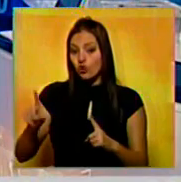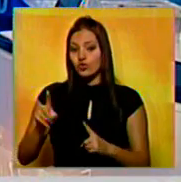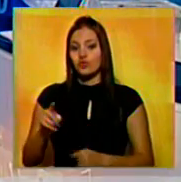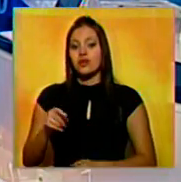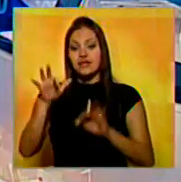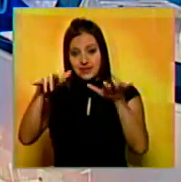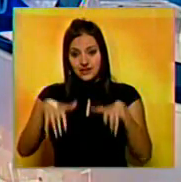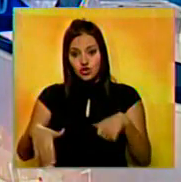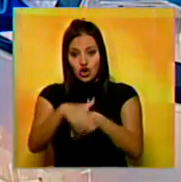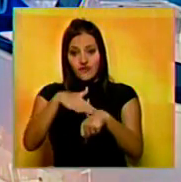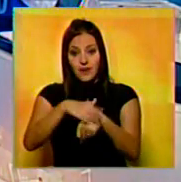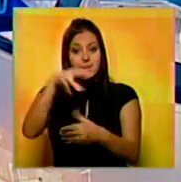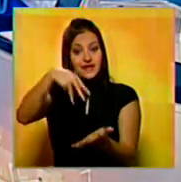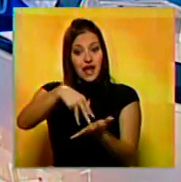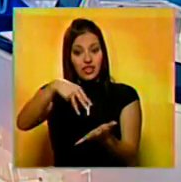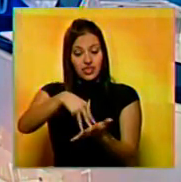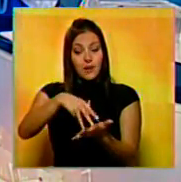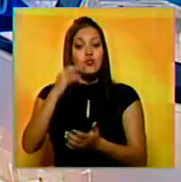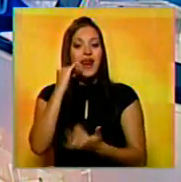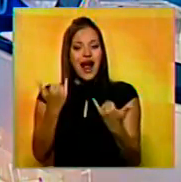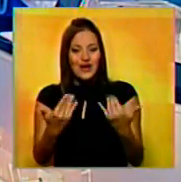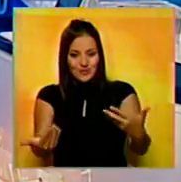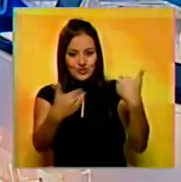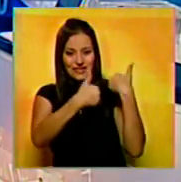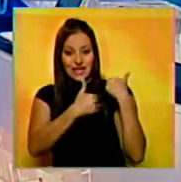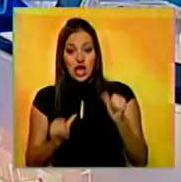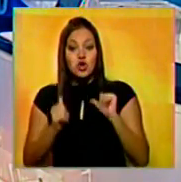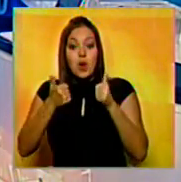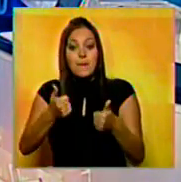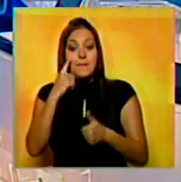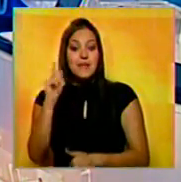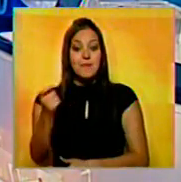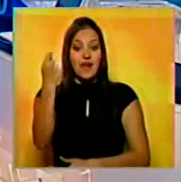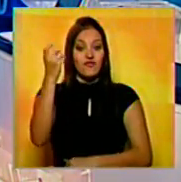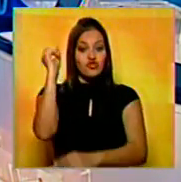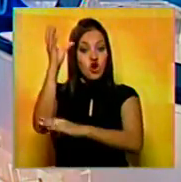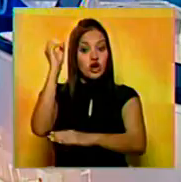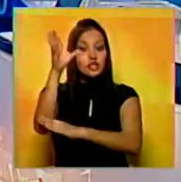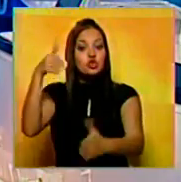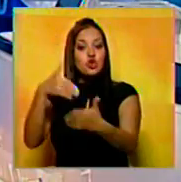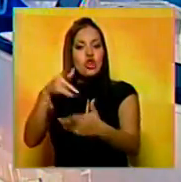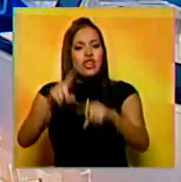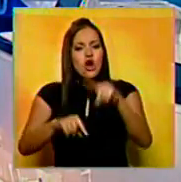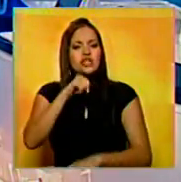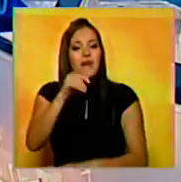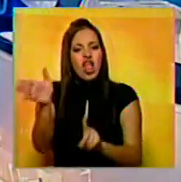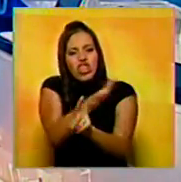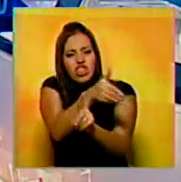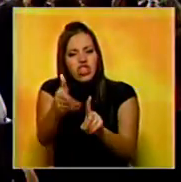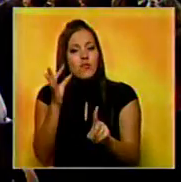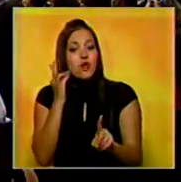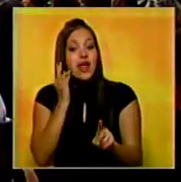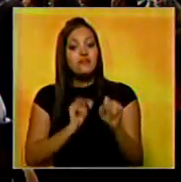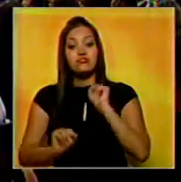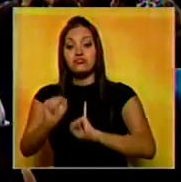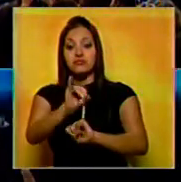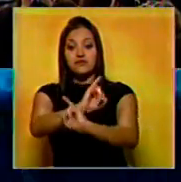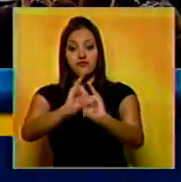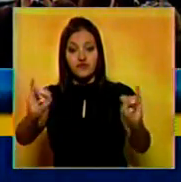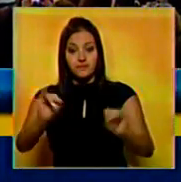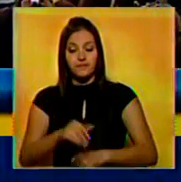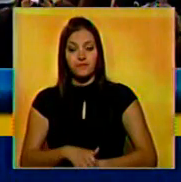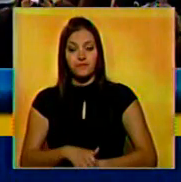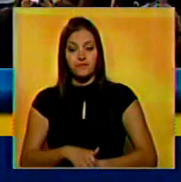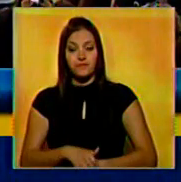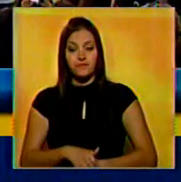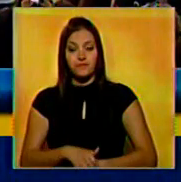La secretaria de gobierno del estado de Miranda, Adriana De Lía, dio inicio al primer congreso en contra de la violencia a la mujer. De Lía señaló que desde